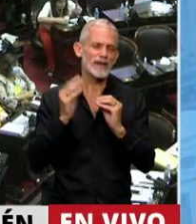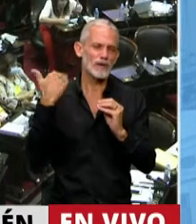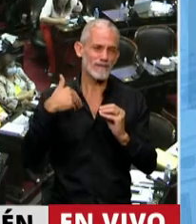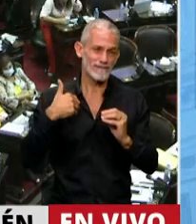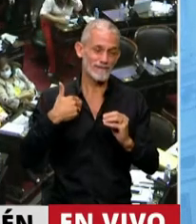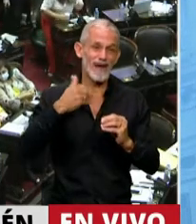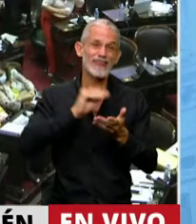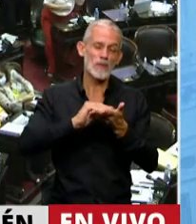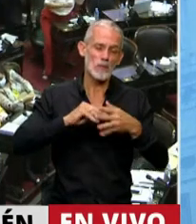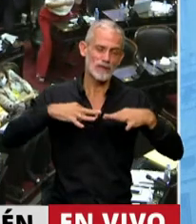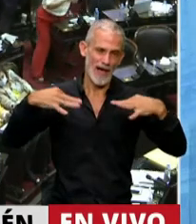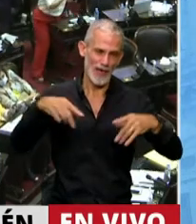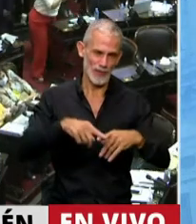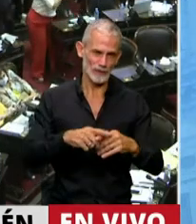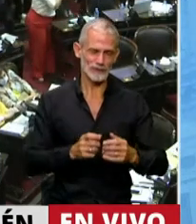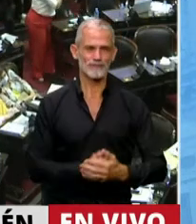de Diputados.